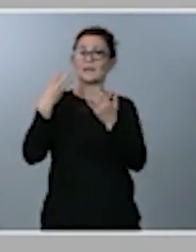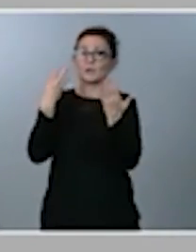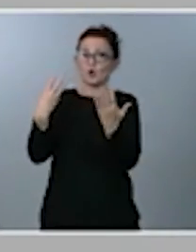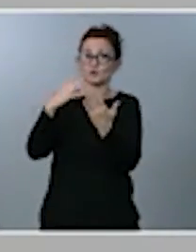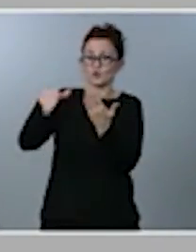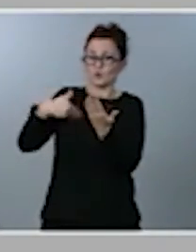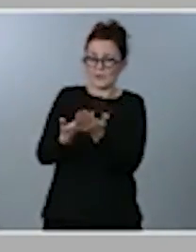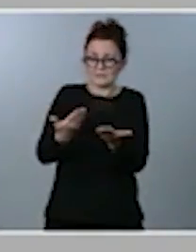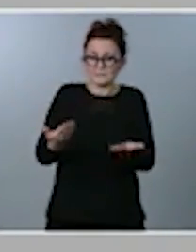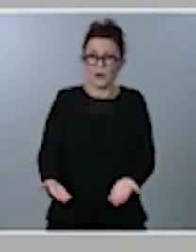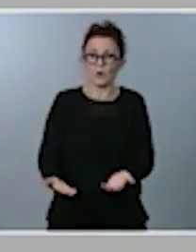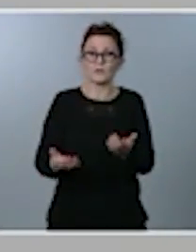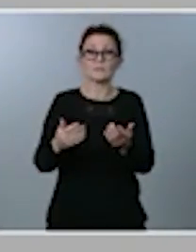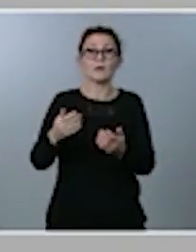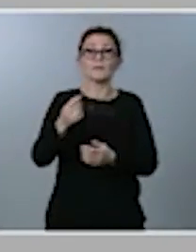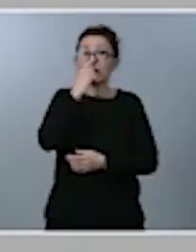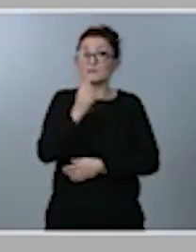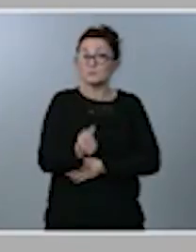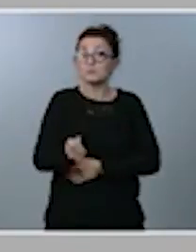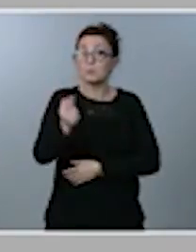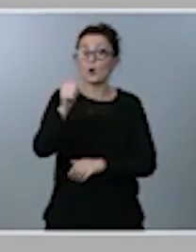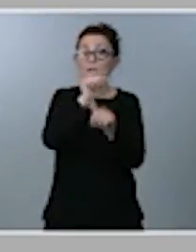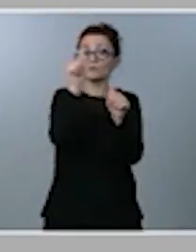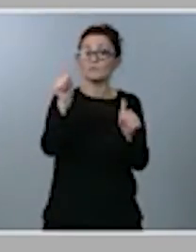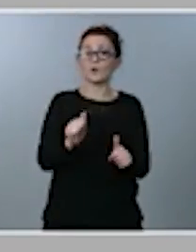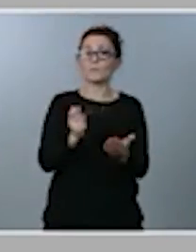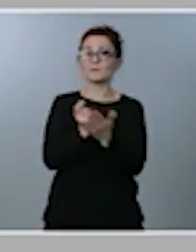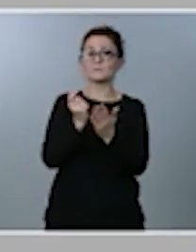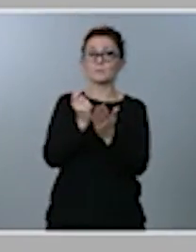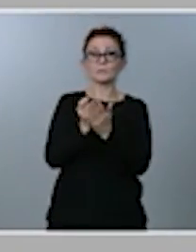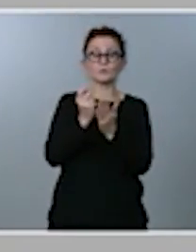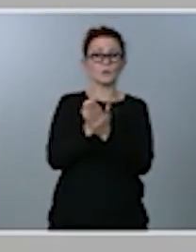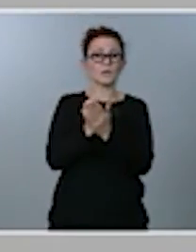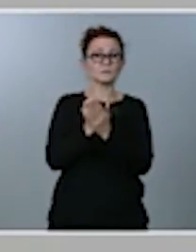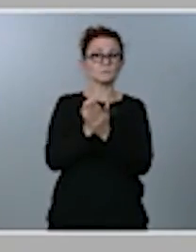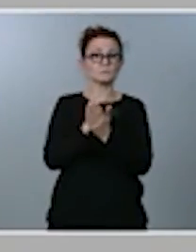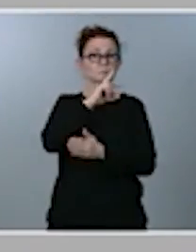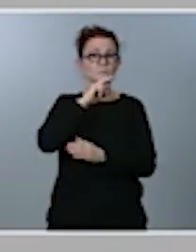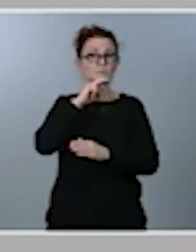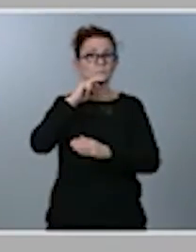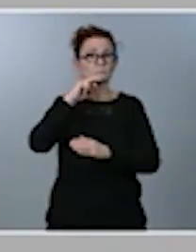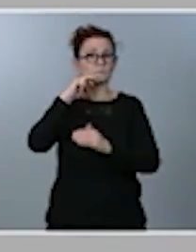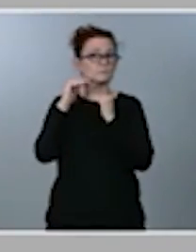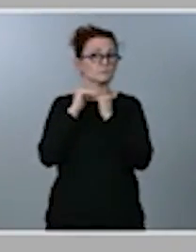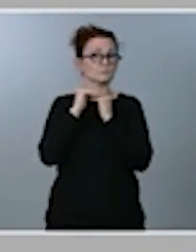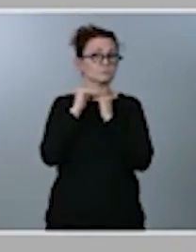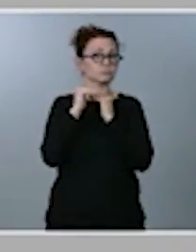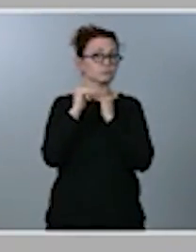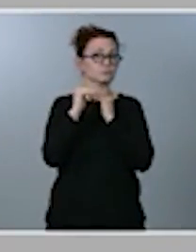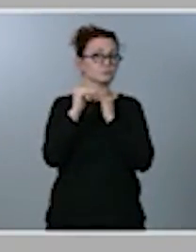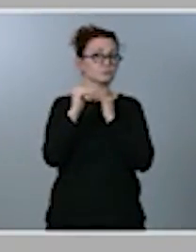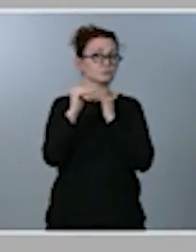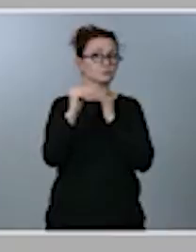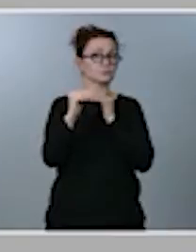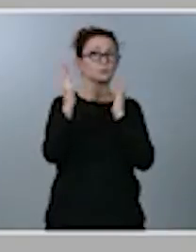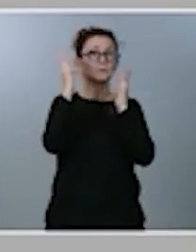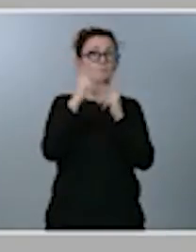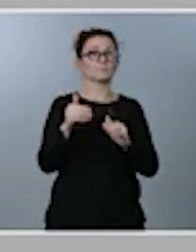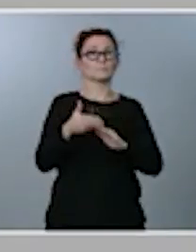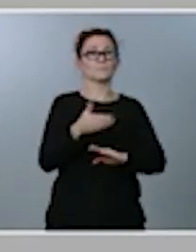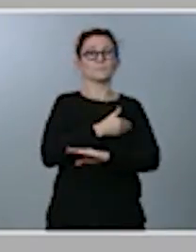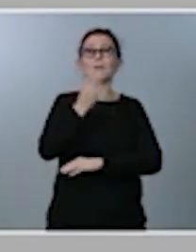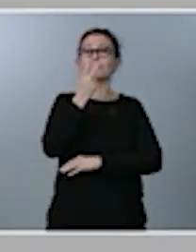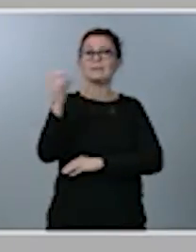figuras tributarias que ha permanecido inalterable desde hace ya, pues podrán ustedes hacer la cuenta, más de 20 años.